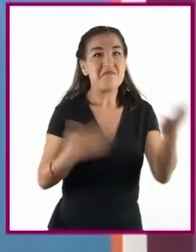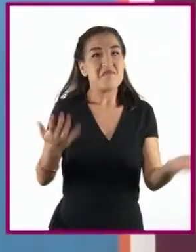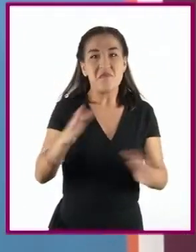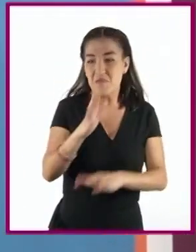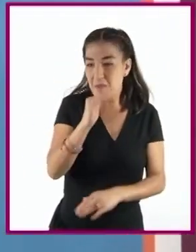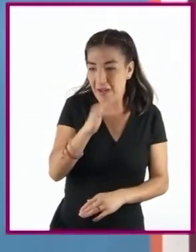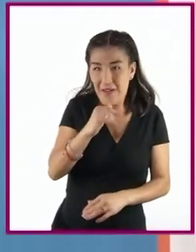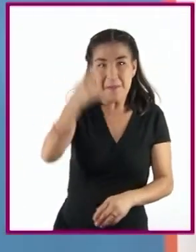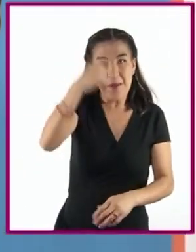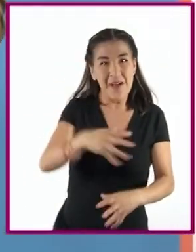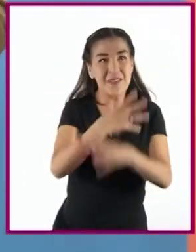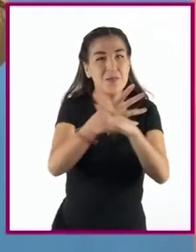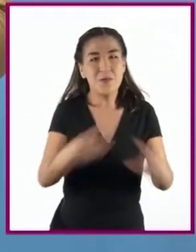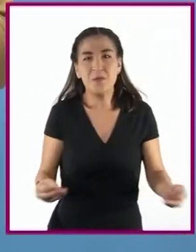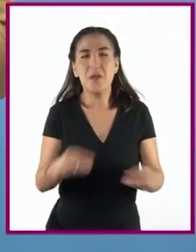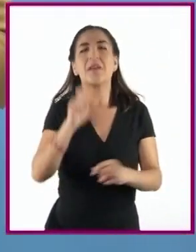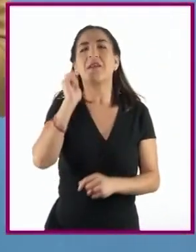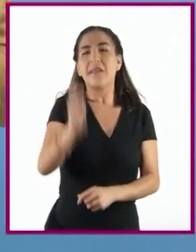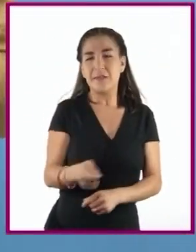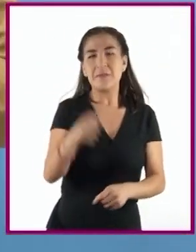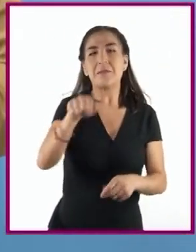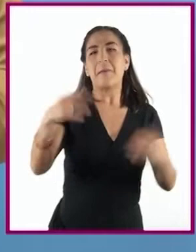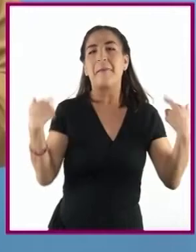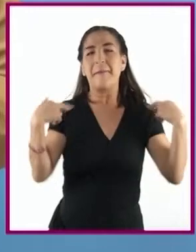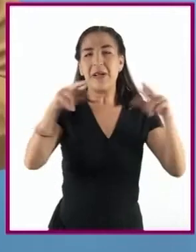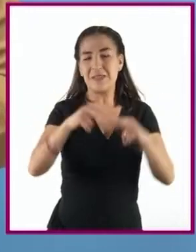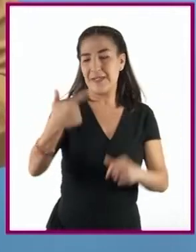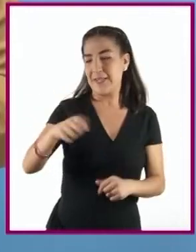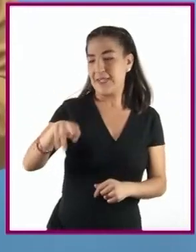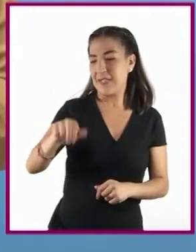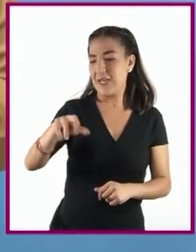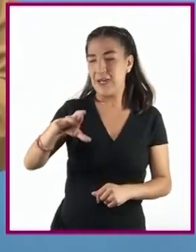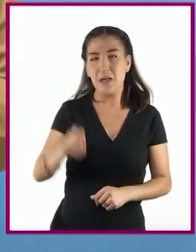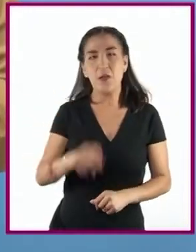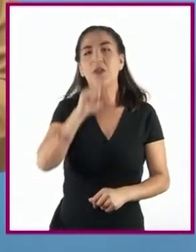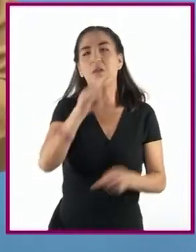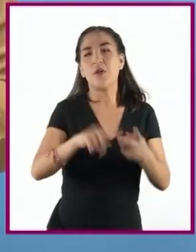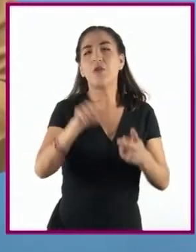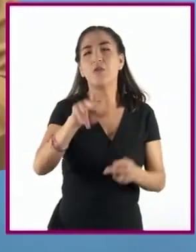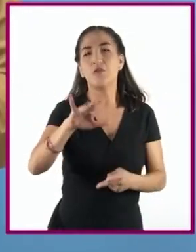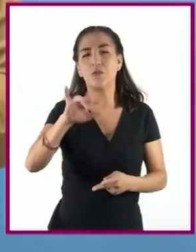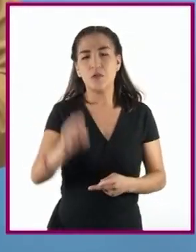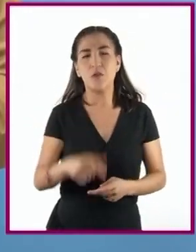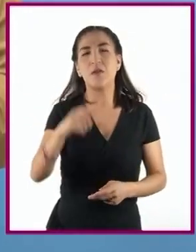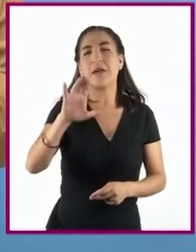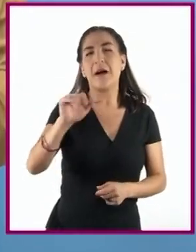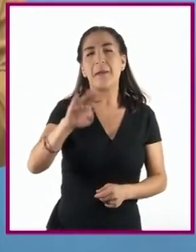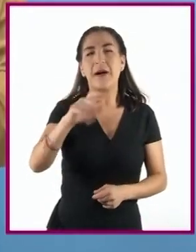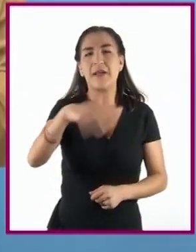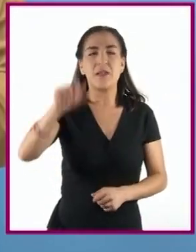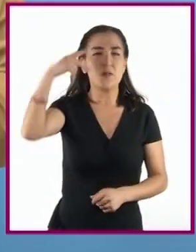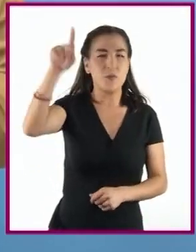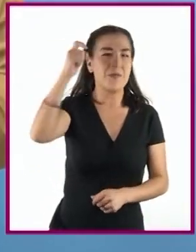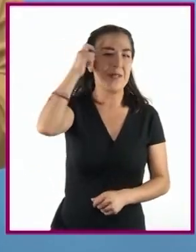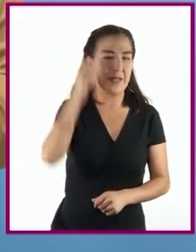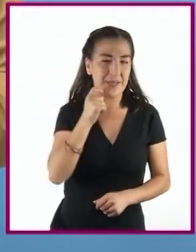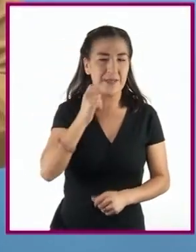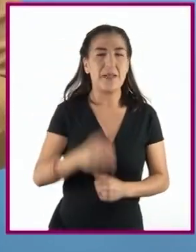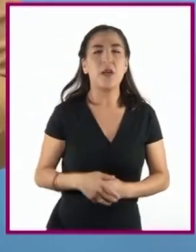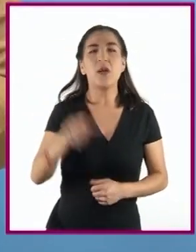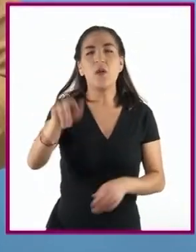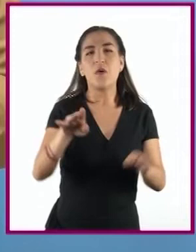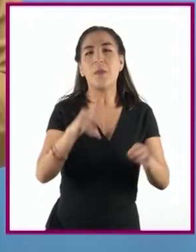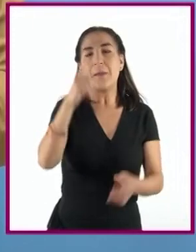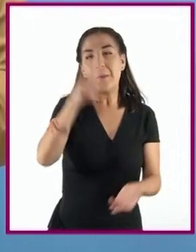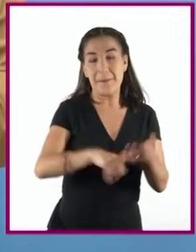surgieron movimientos guerrilleros como el de los maestros Genaro Vázquez y Lucio Cabañas en Guerrero y la Liga Comunista 23